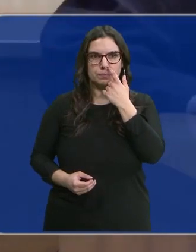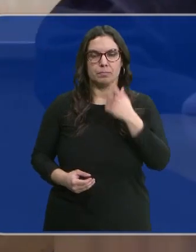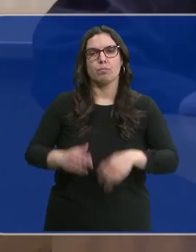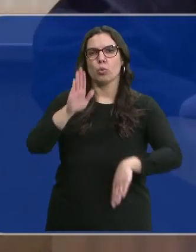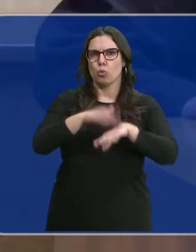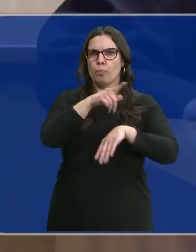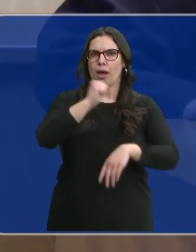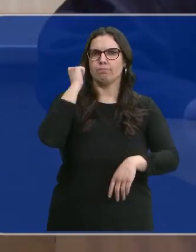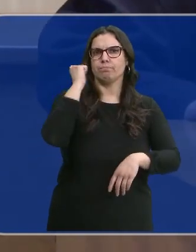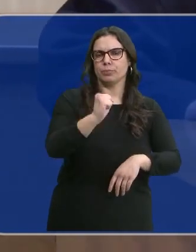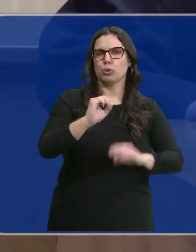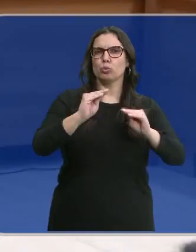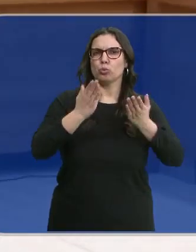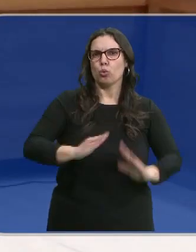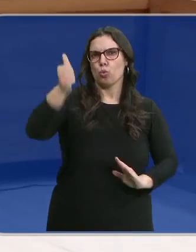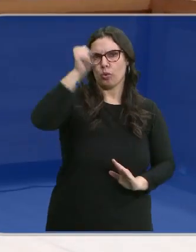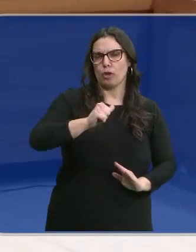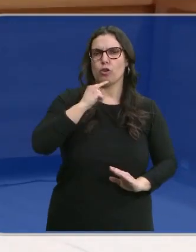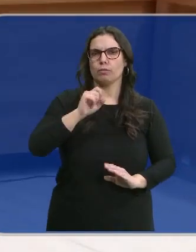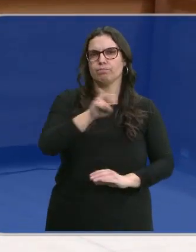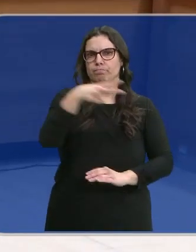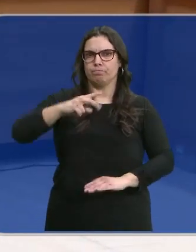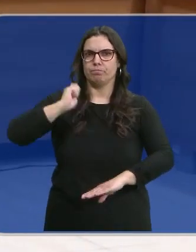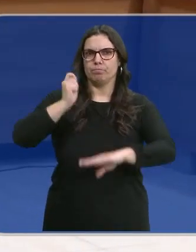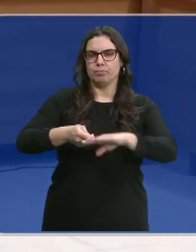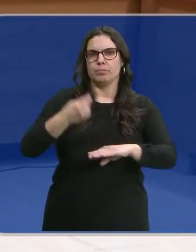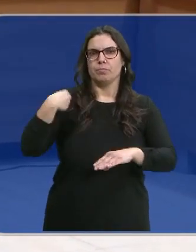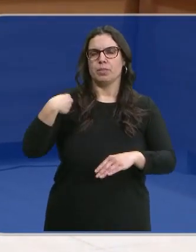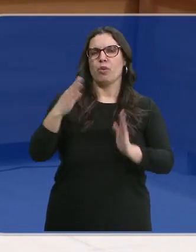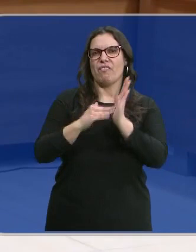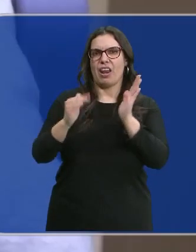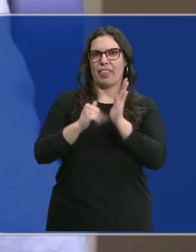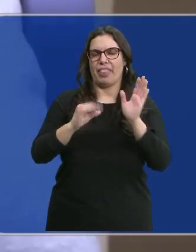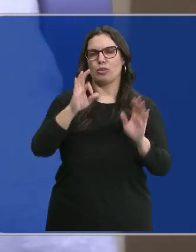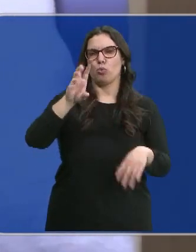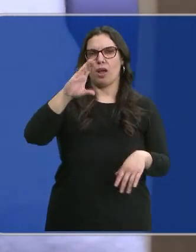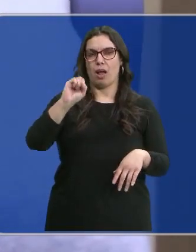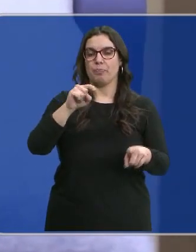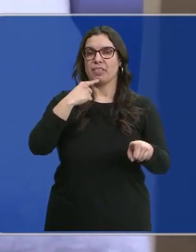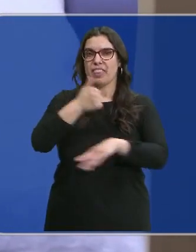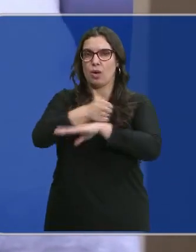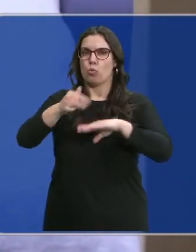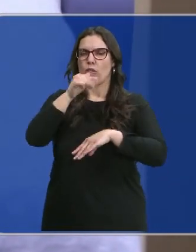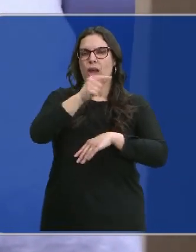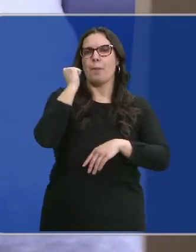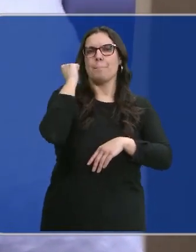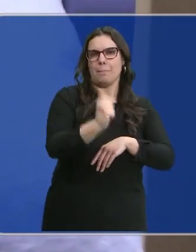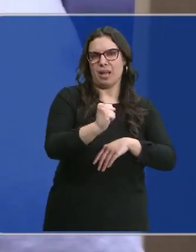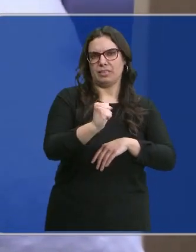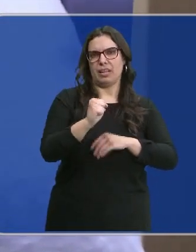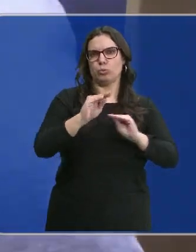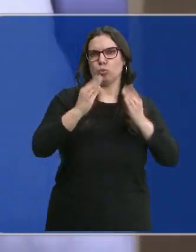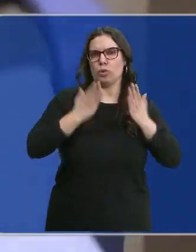Culpable de asesinar a su hijo es el veredicto para el parricida de Sueca, en Valencia. El jurado ha considerado que mató al pequeño con el